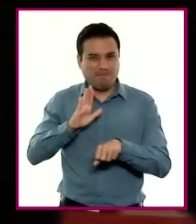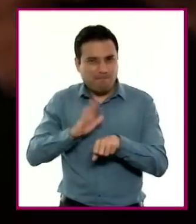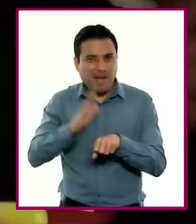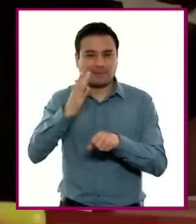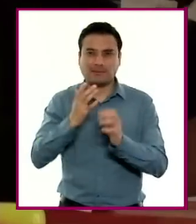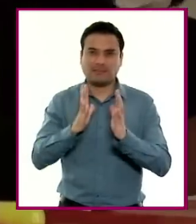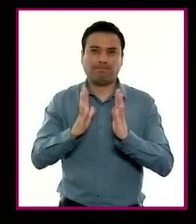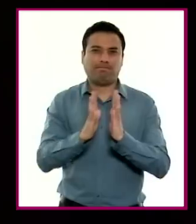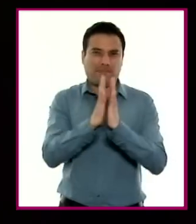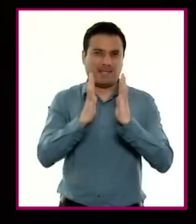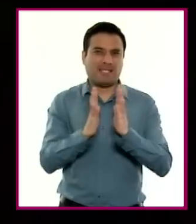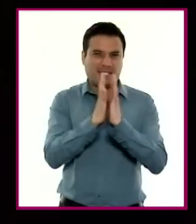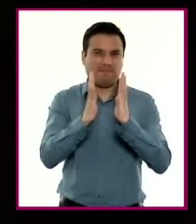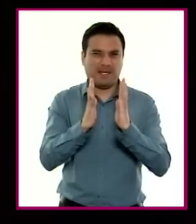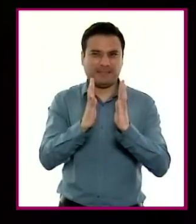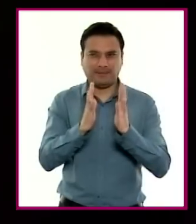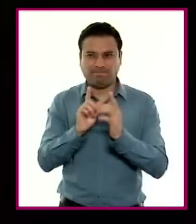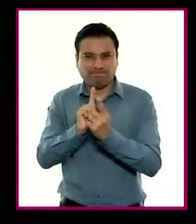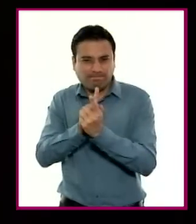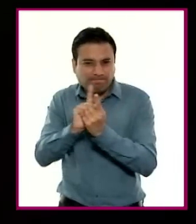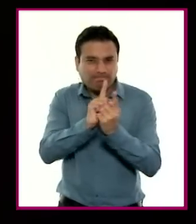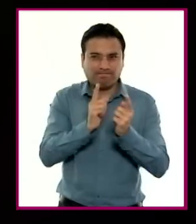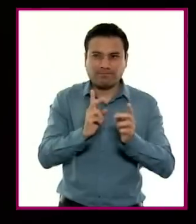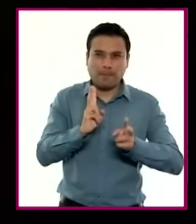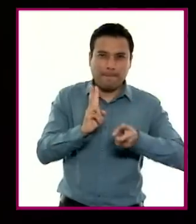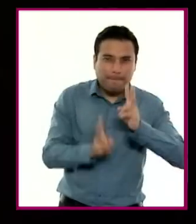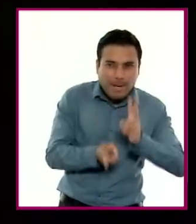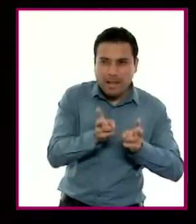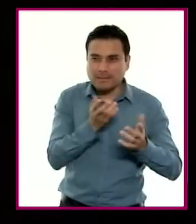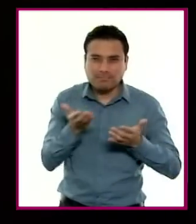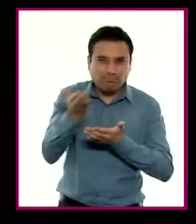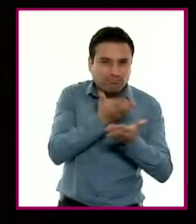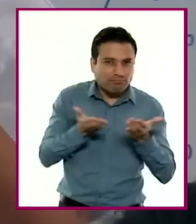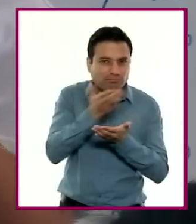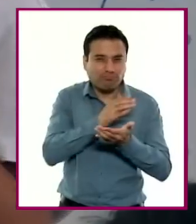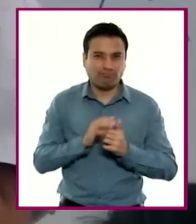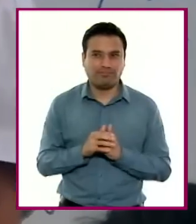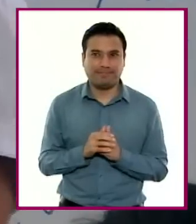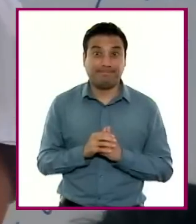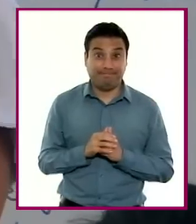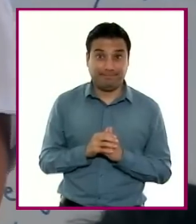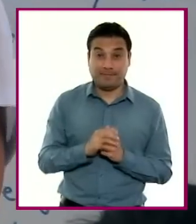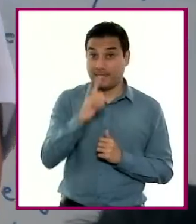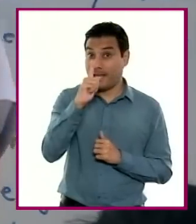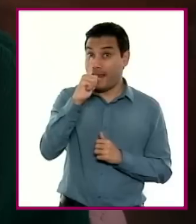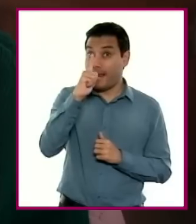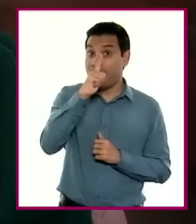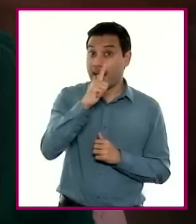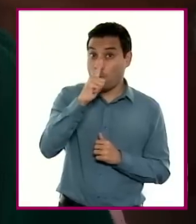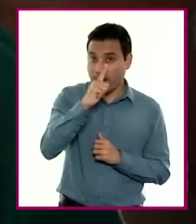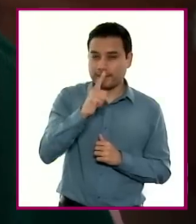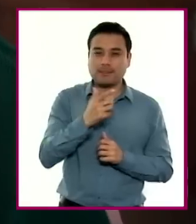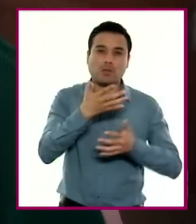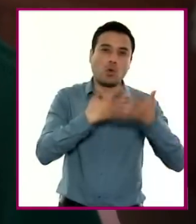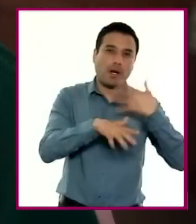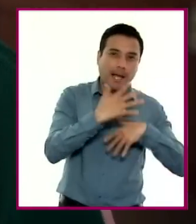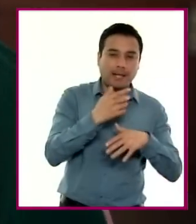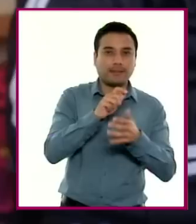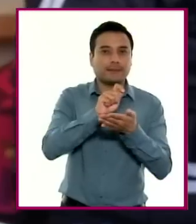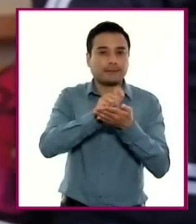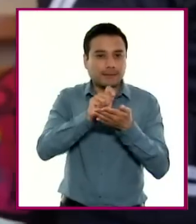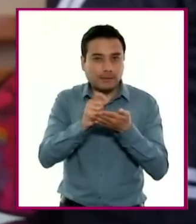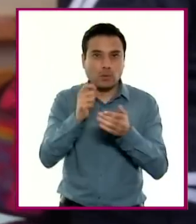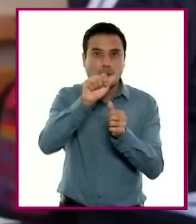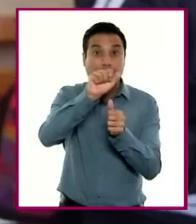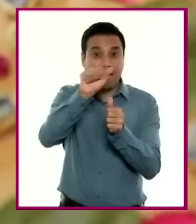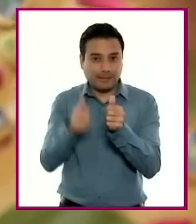de participar en prácticas sociales, profundizando en procesos de apropiación de los lenguajes oral,